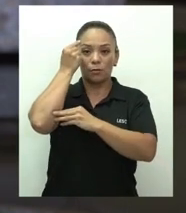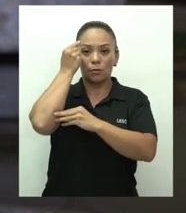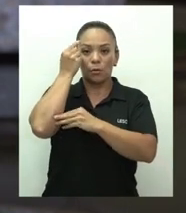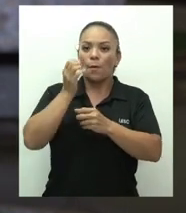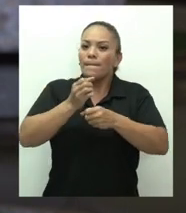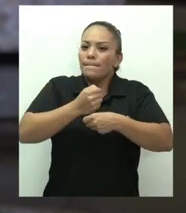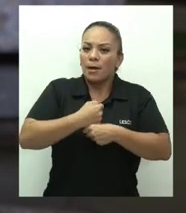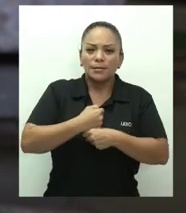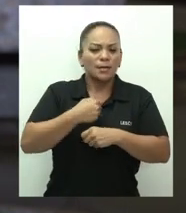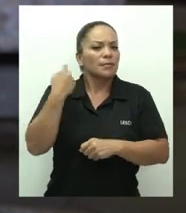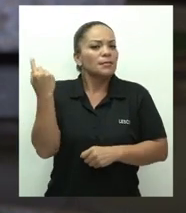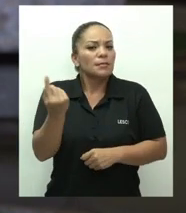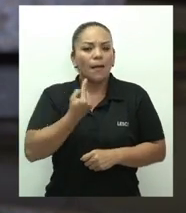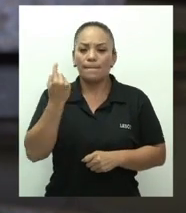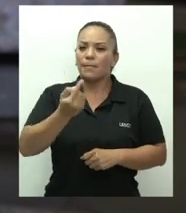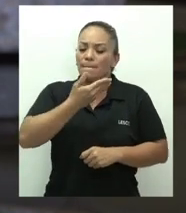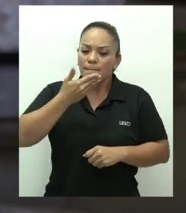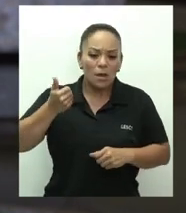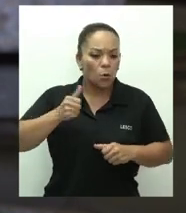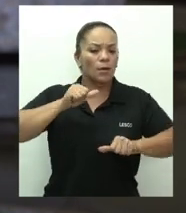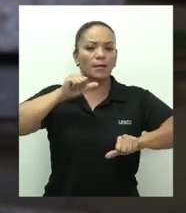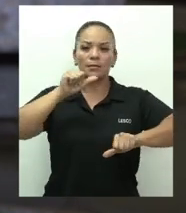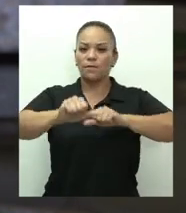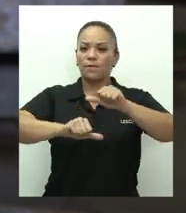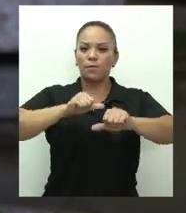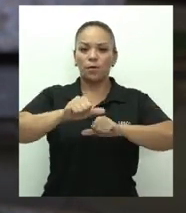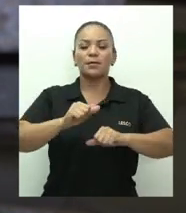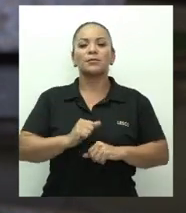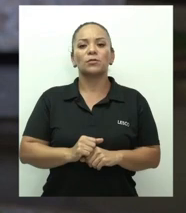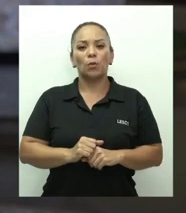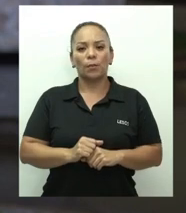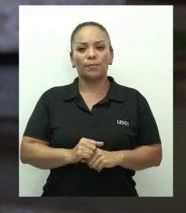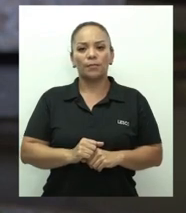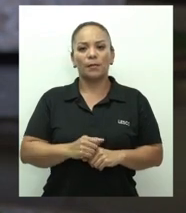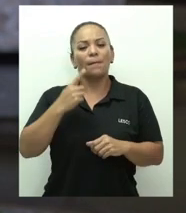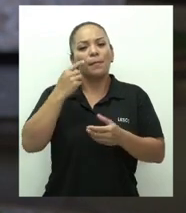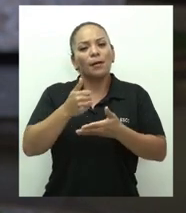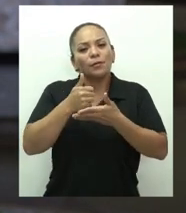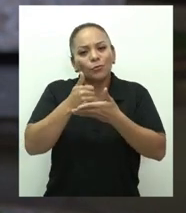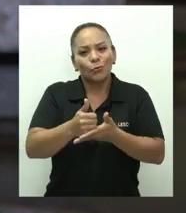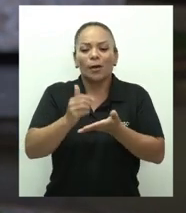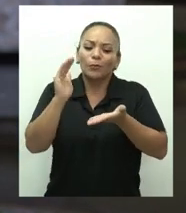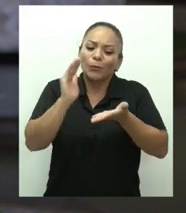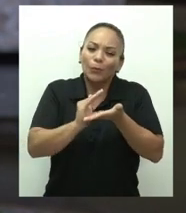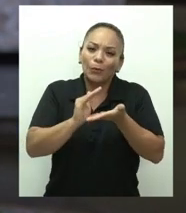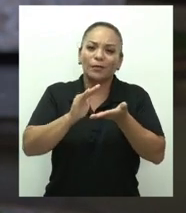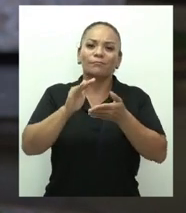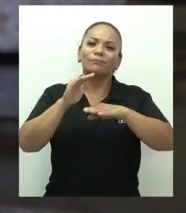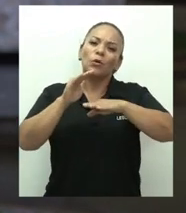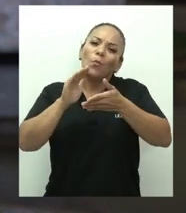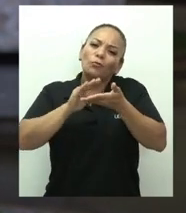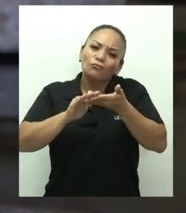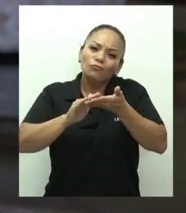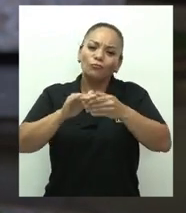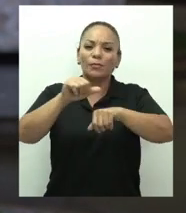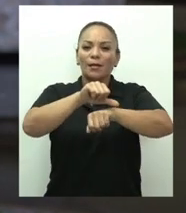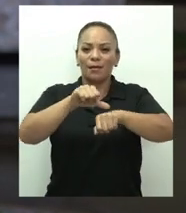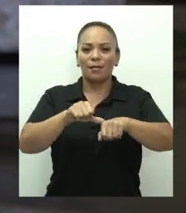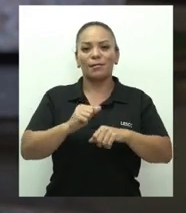gobierno hará siempre el mejor esfuerzo por curar las heridas que,